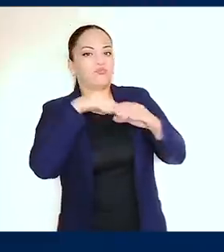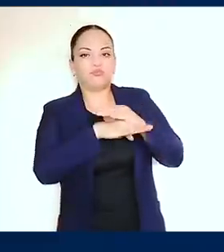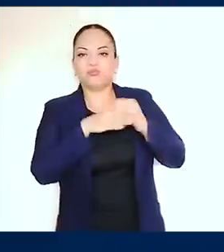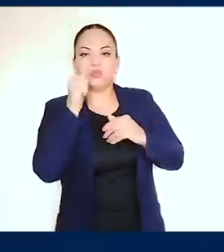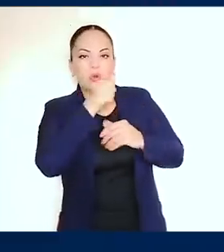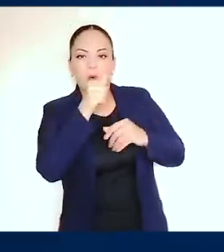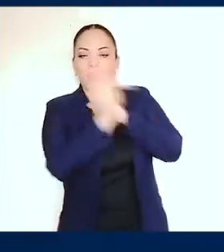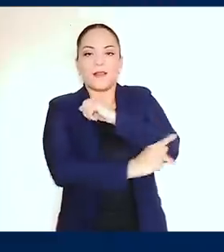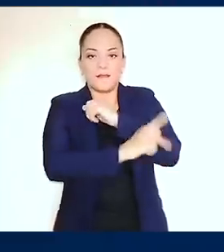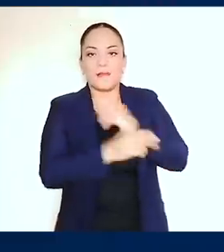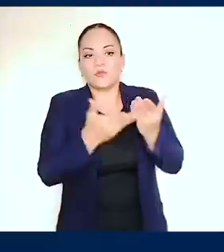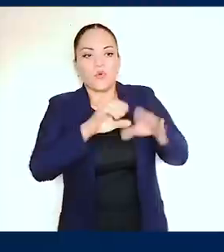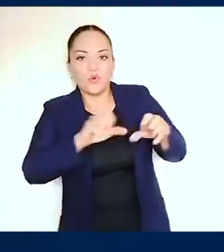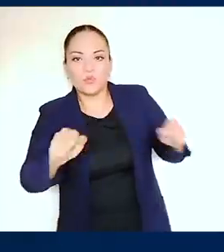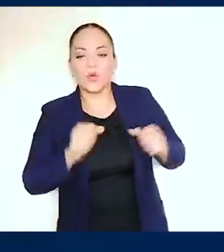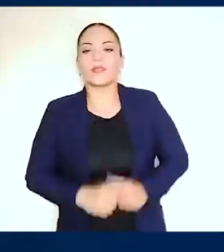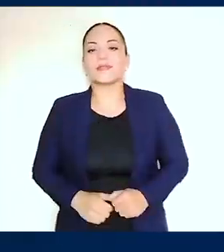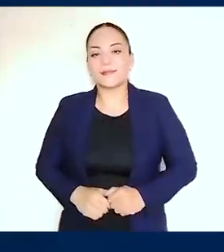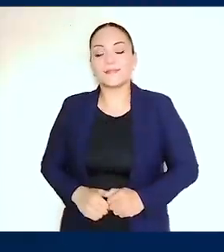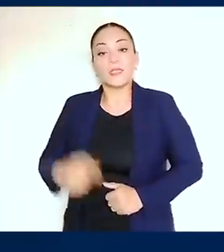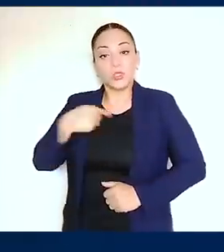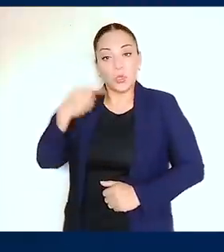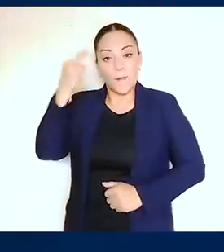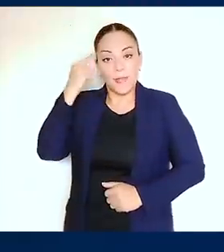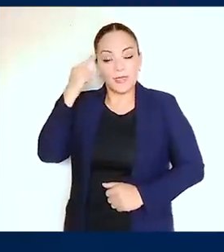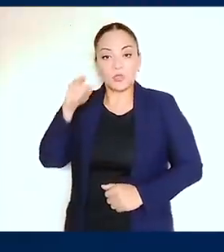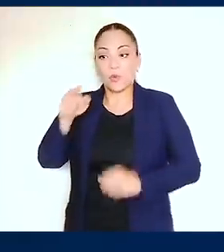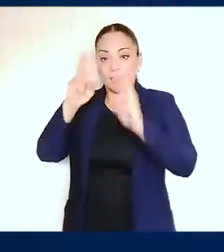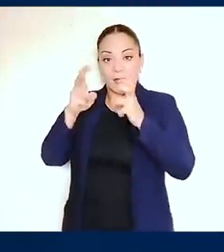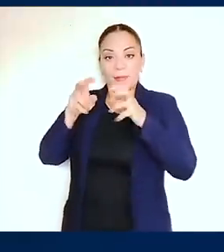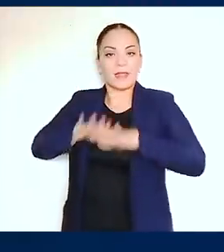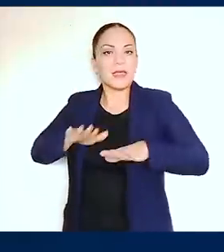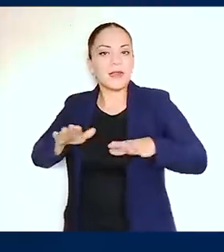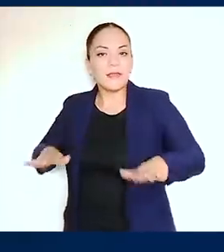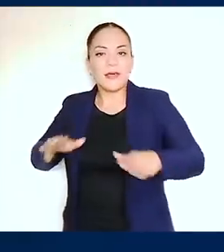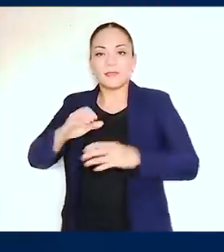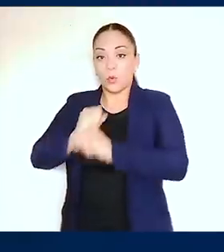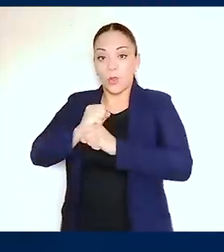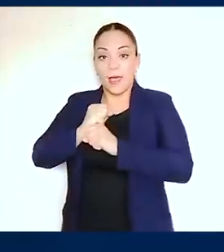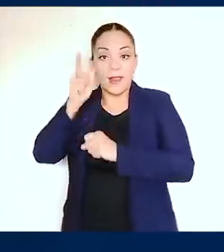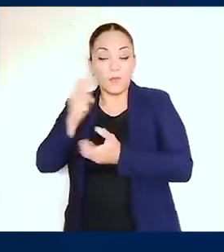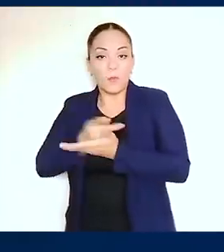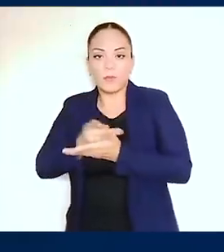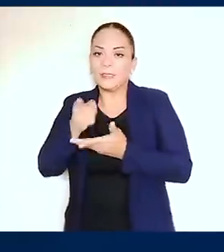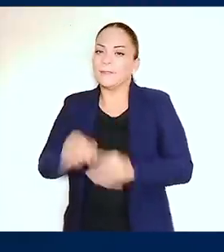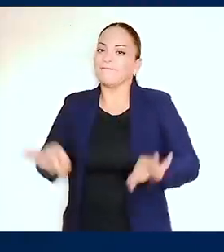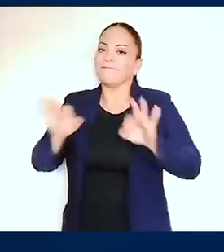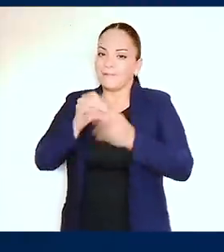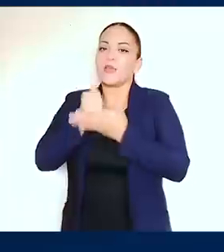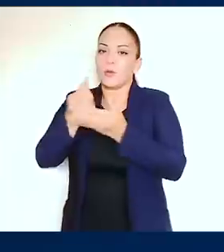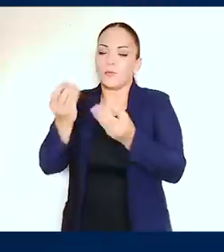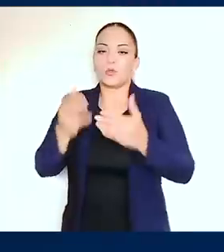para jóvenes que vienen empezando. Pienso que en la tranquilidad, en la seguridad de los limonenses, pienso que en eso va